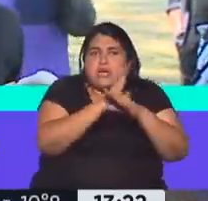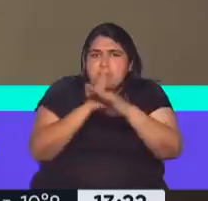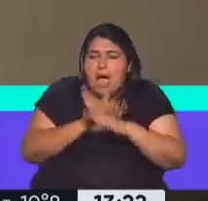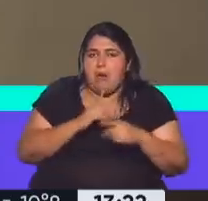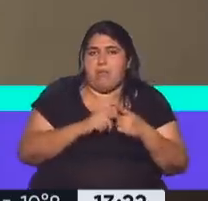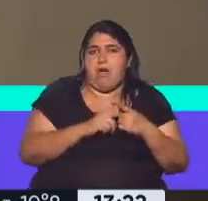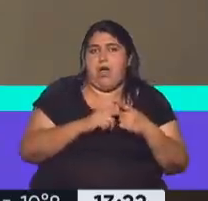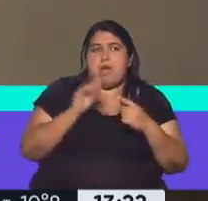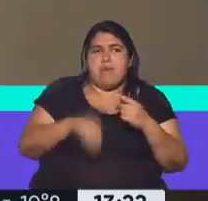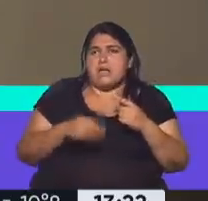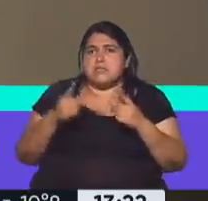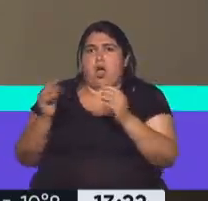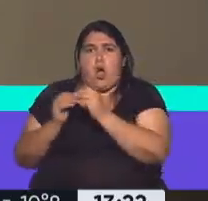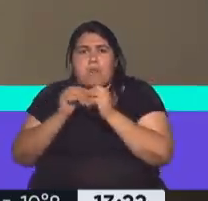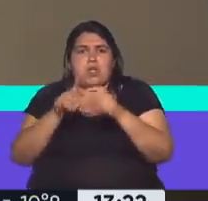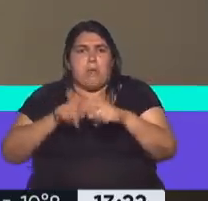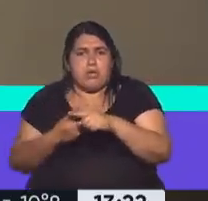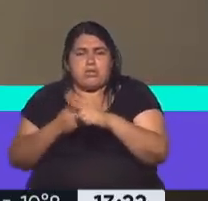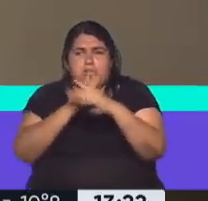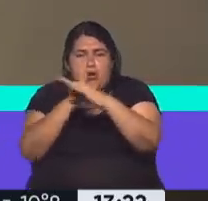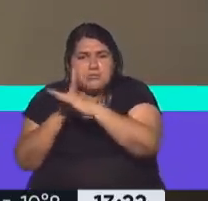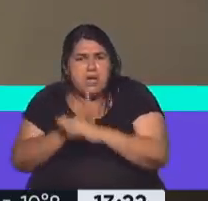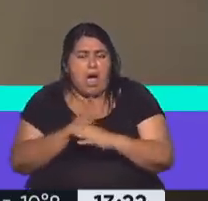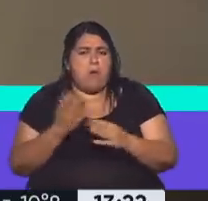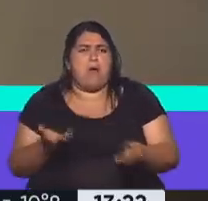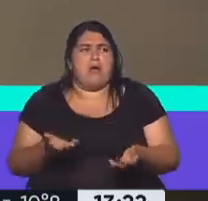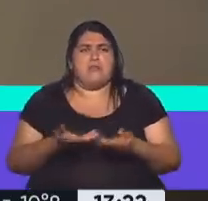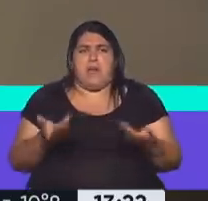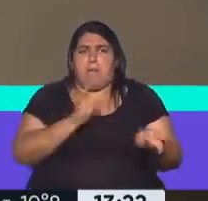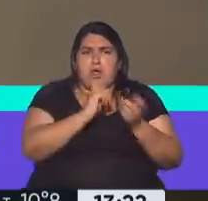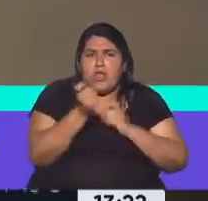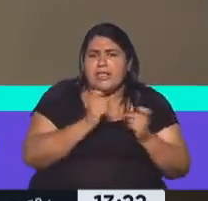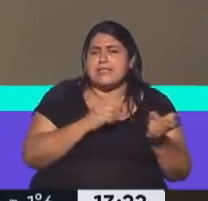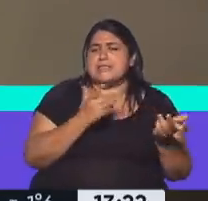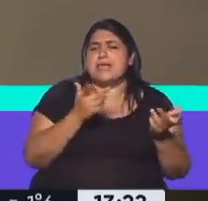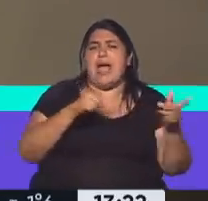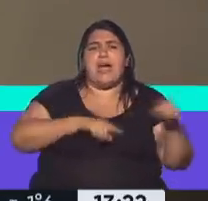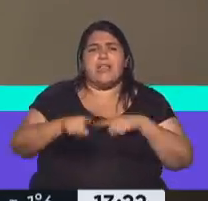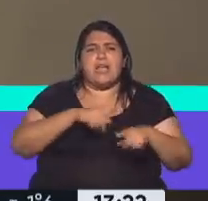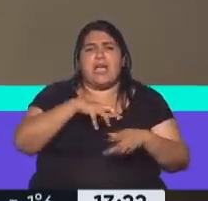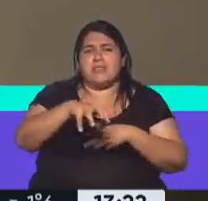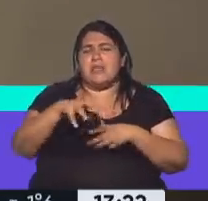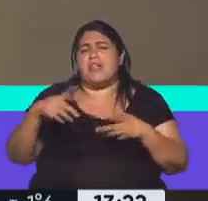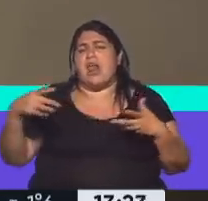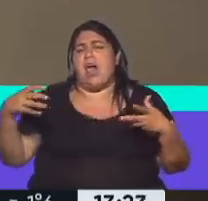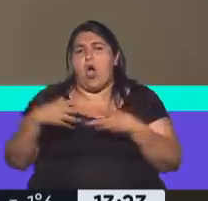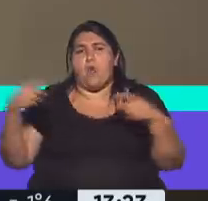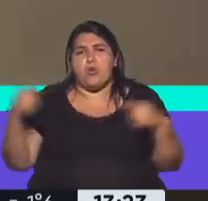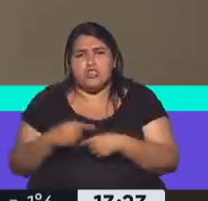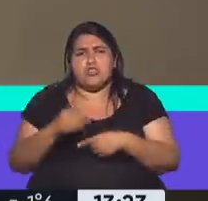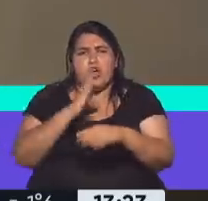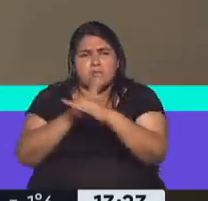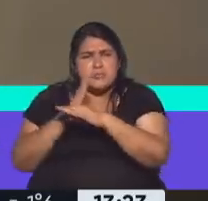de partido político, sino también a periodistas, dirigentes de la oposición. Espiaron